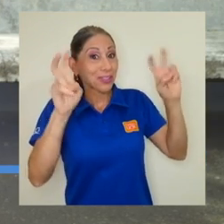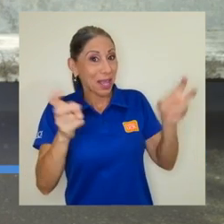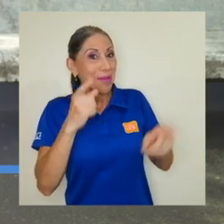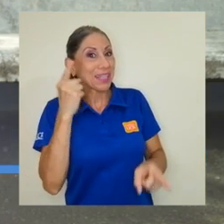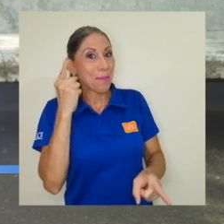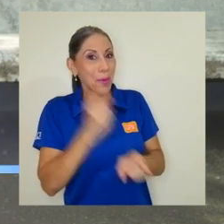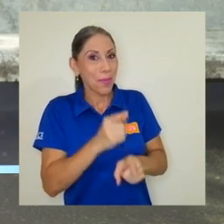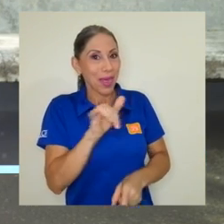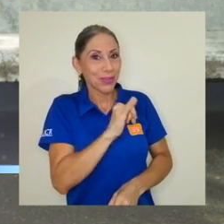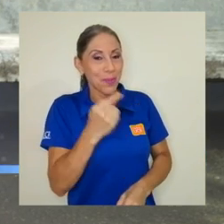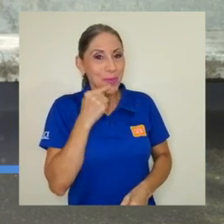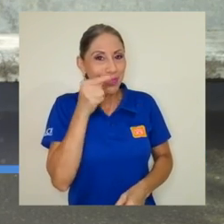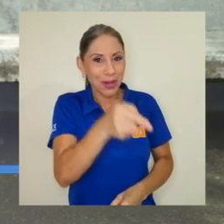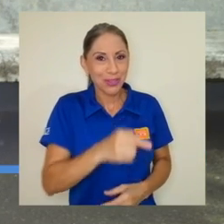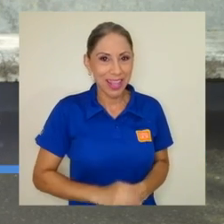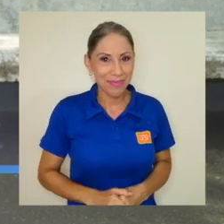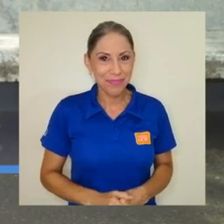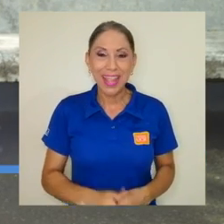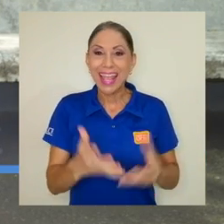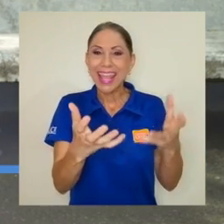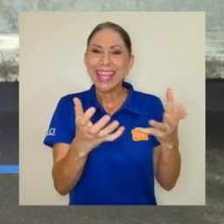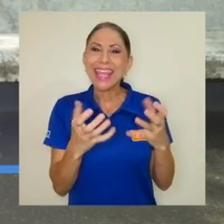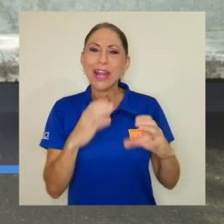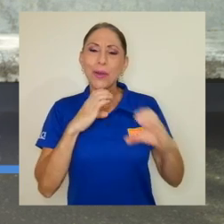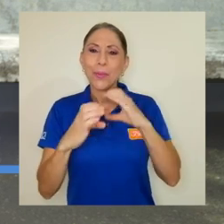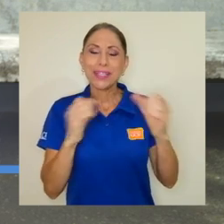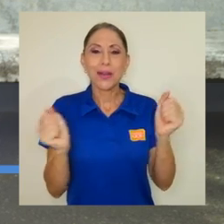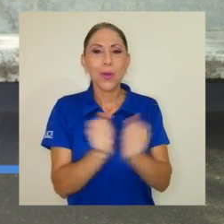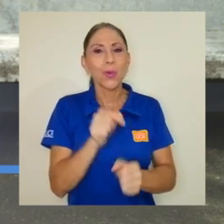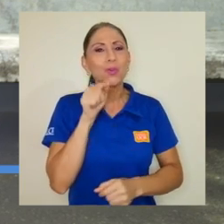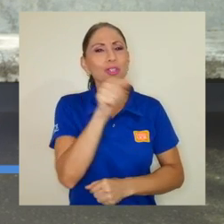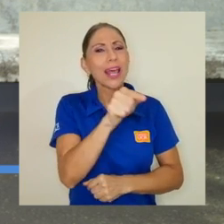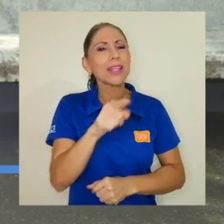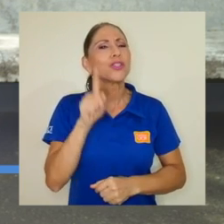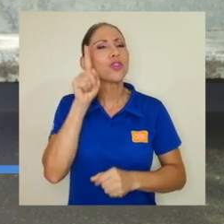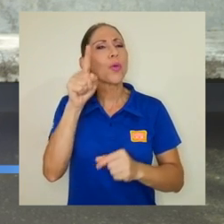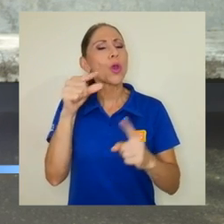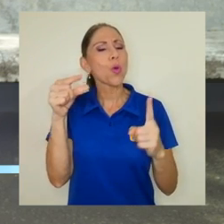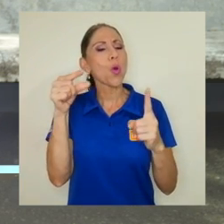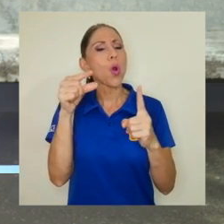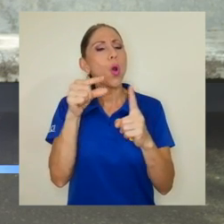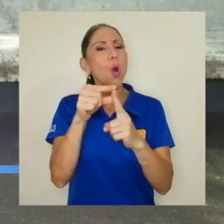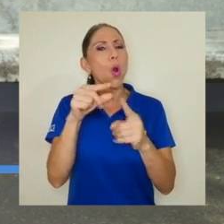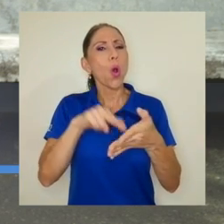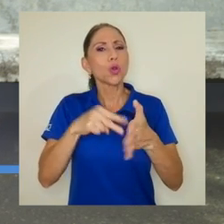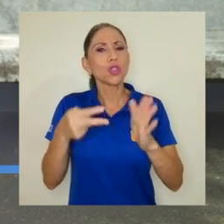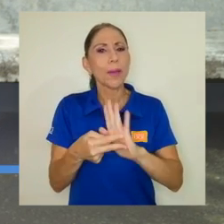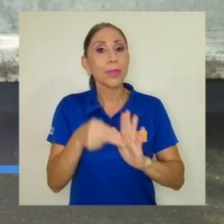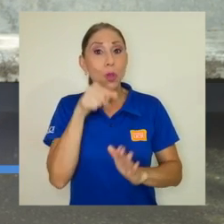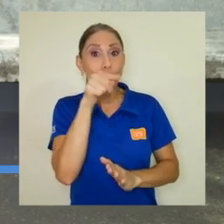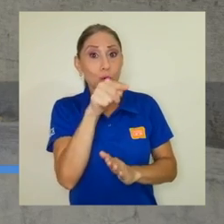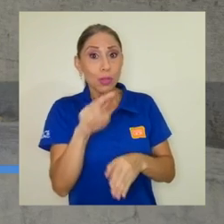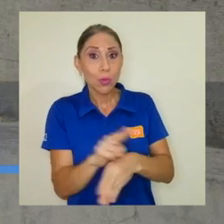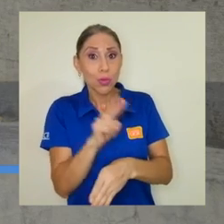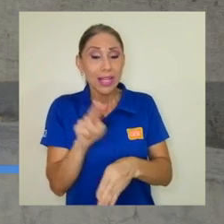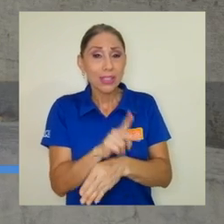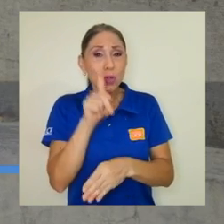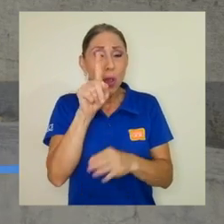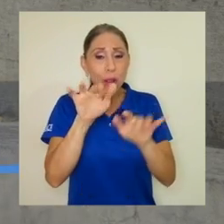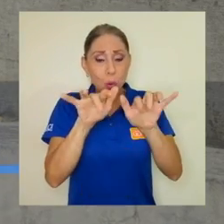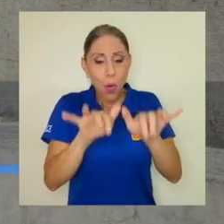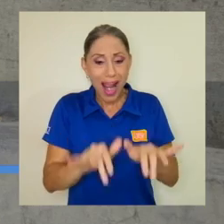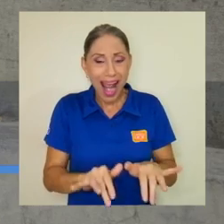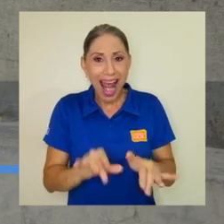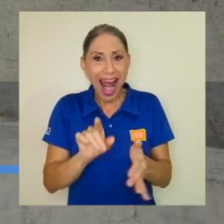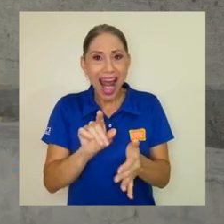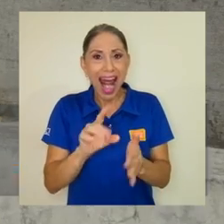apropiados, como usted lo menciona, hoy quiero conversar con usted sobre un concepto que usted desarrolló en un artículo de opinión